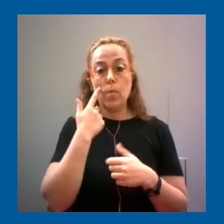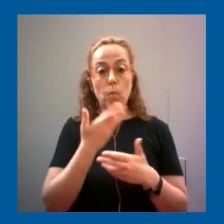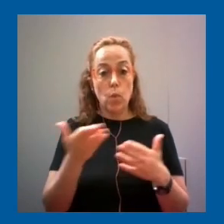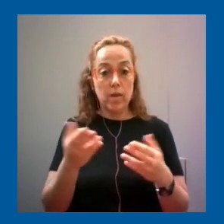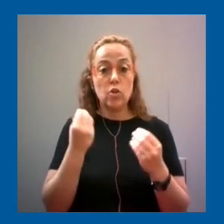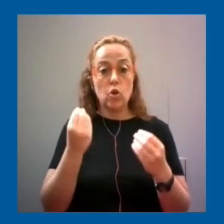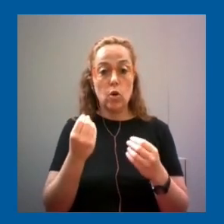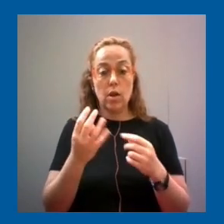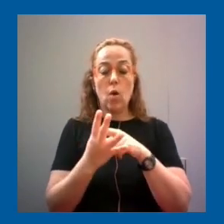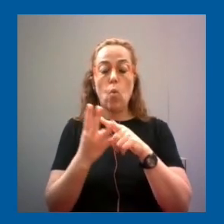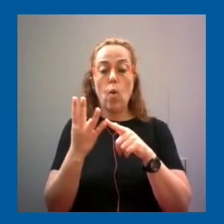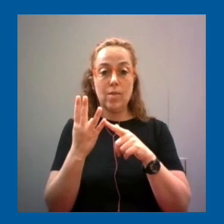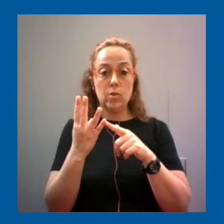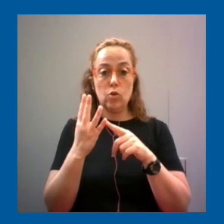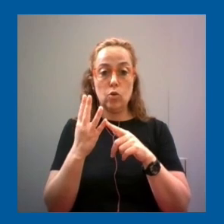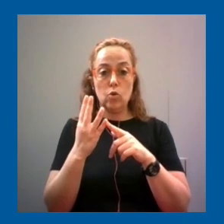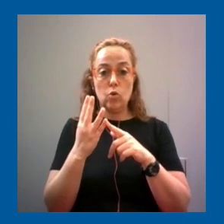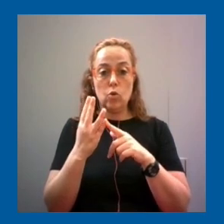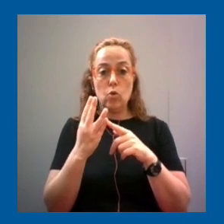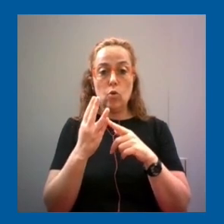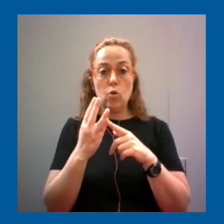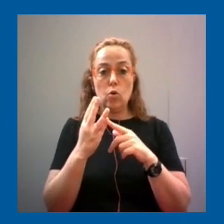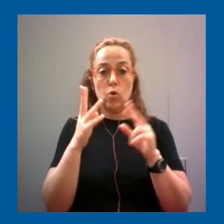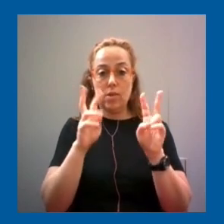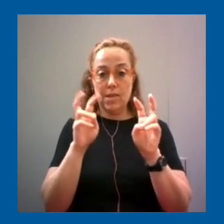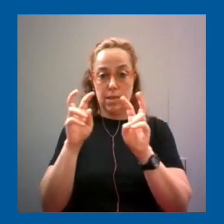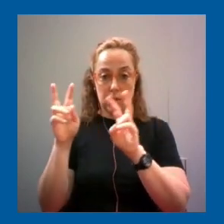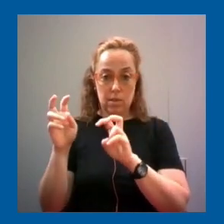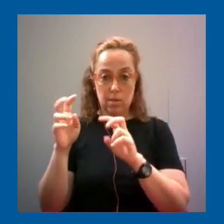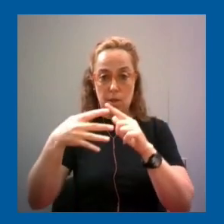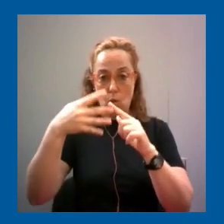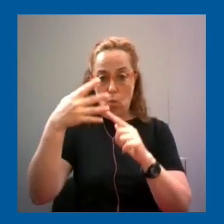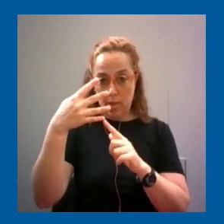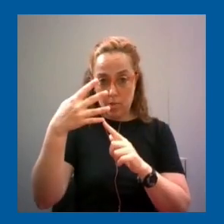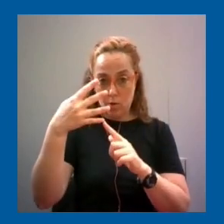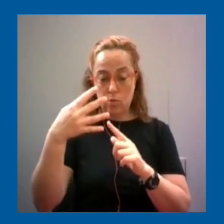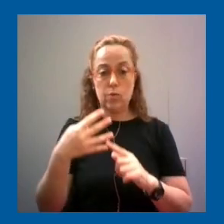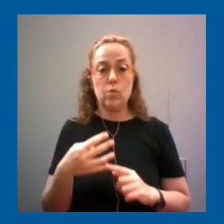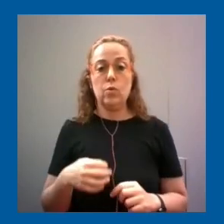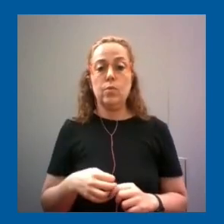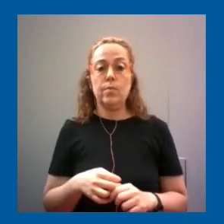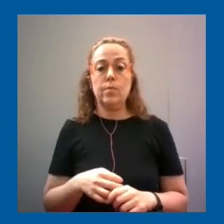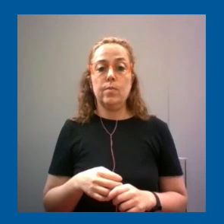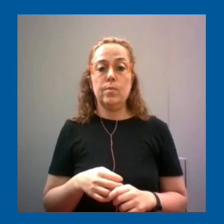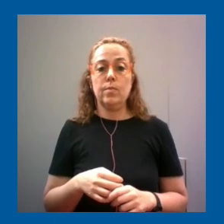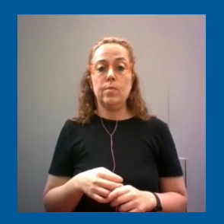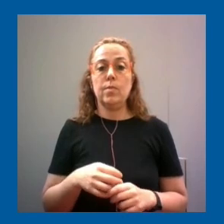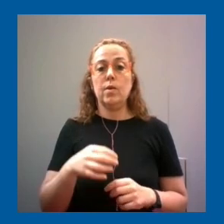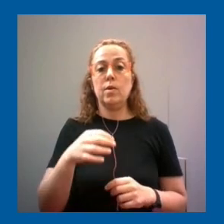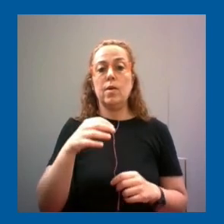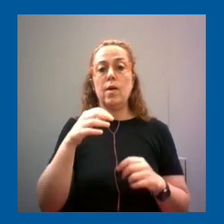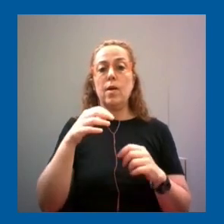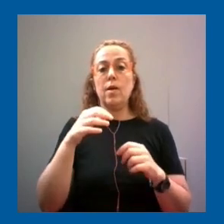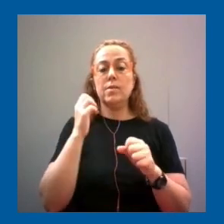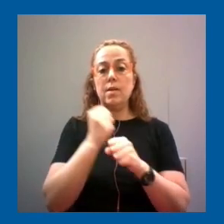contenidos estructurantes del espacio del espacio técnico tecnológico en particular en esta unidad de ciencia de la computación se trabajan estos